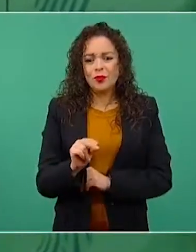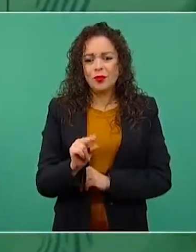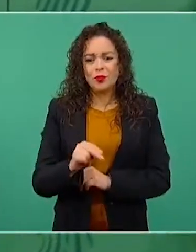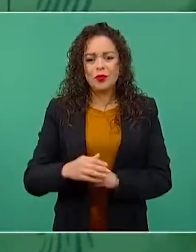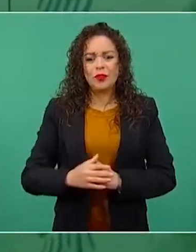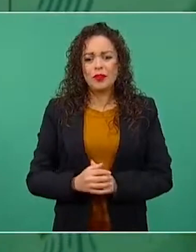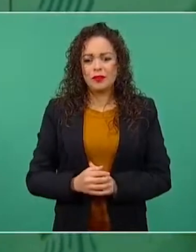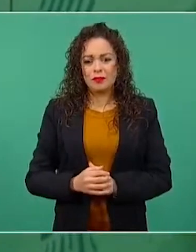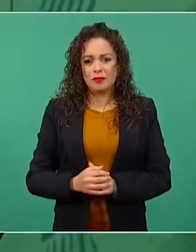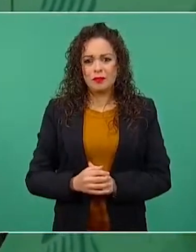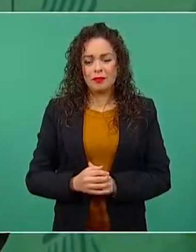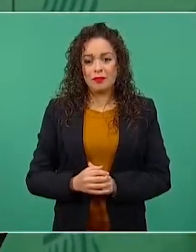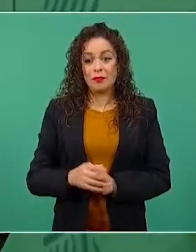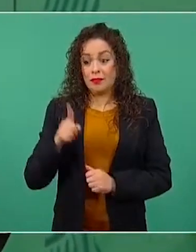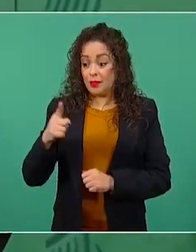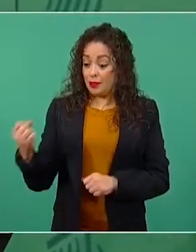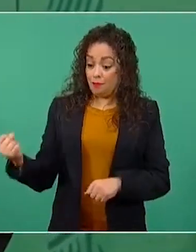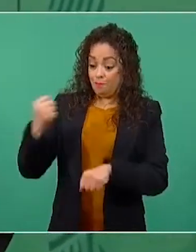encargo.